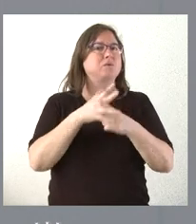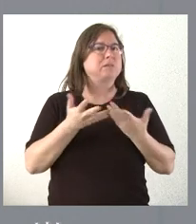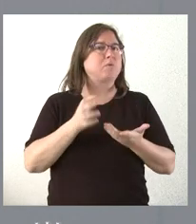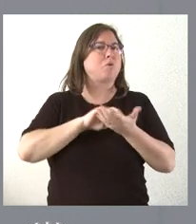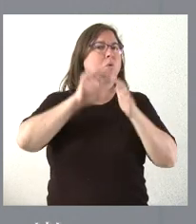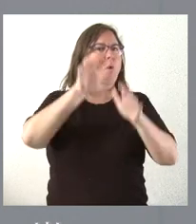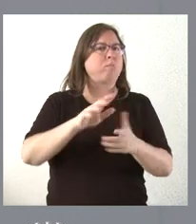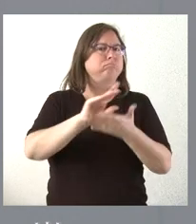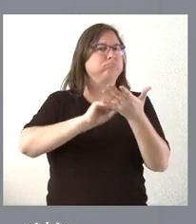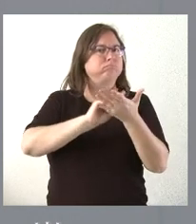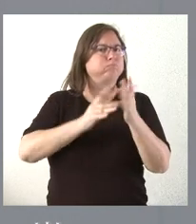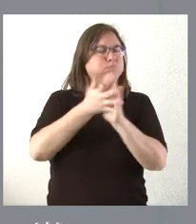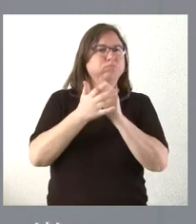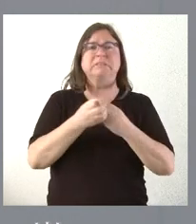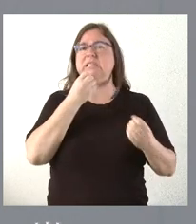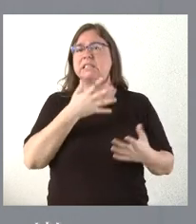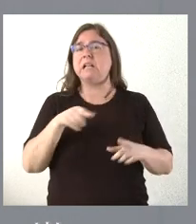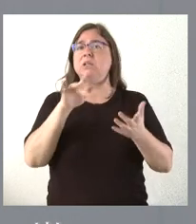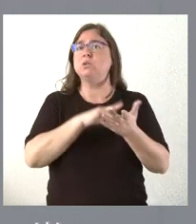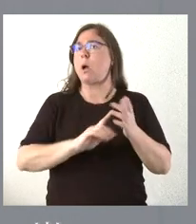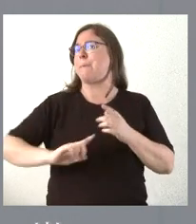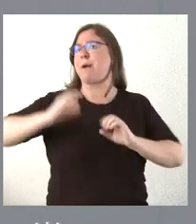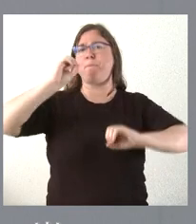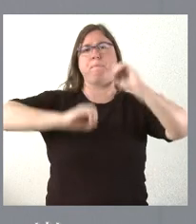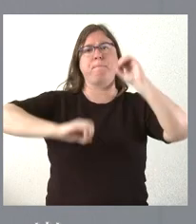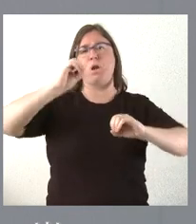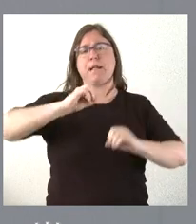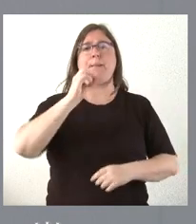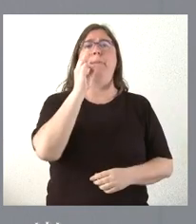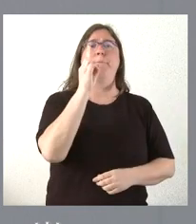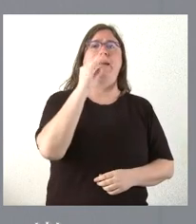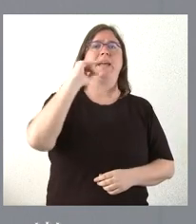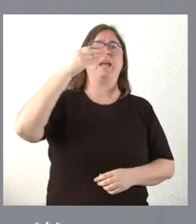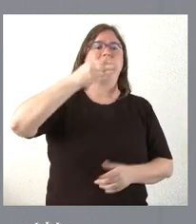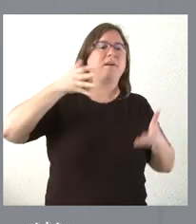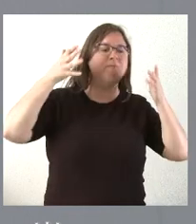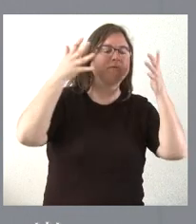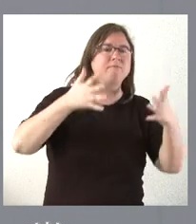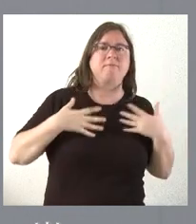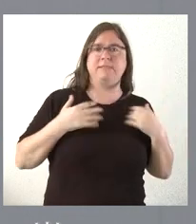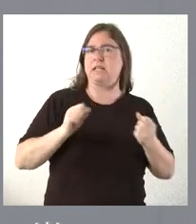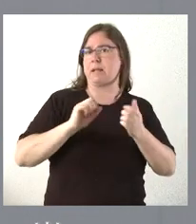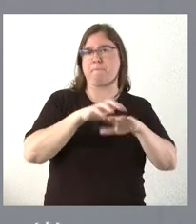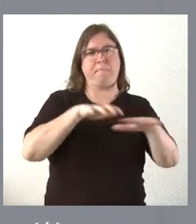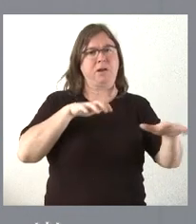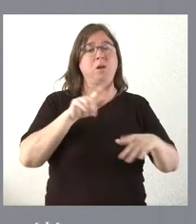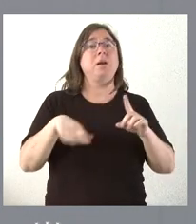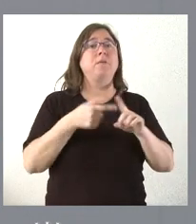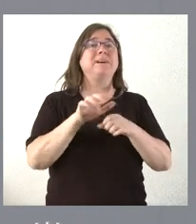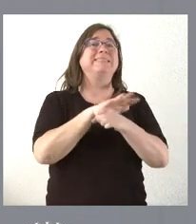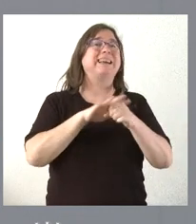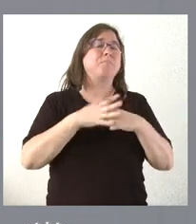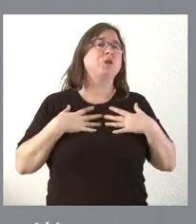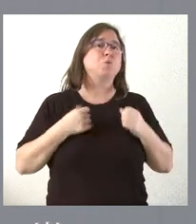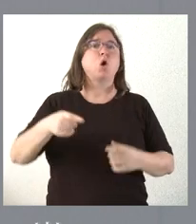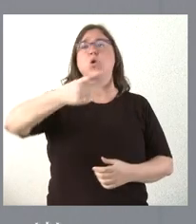nuestra comunidad autónoma, cómo estamos entre las que más porcentaje de su PIB destina a sanidad y cómo, dentro del ámbito sanitario, estamos